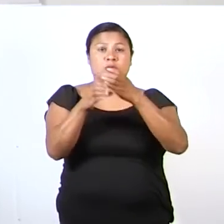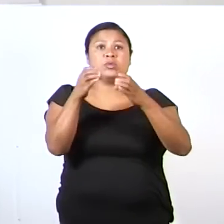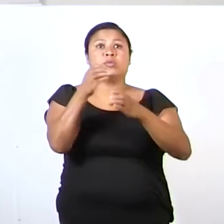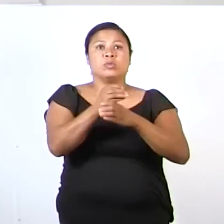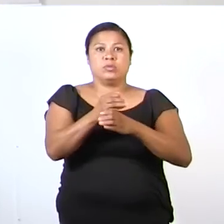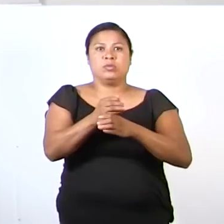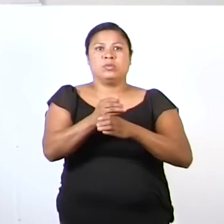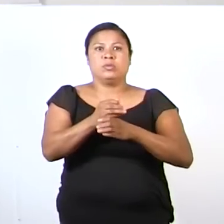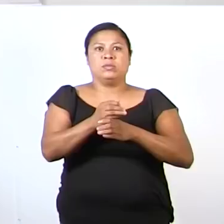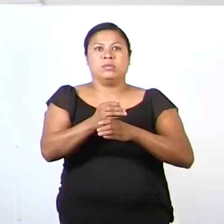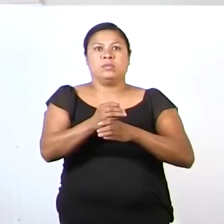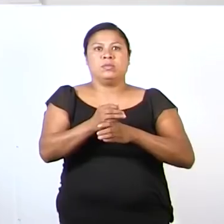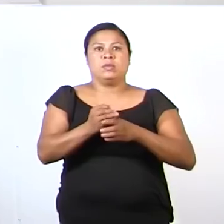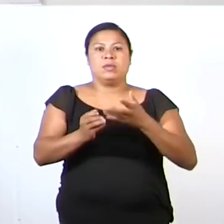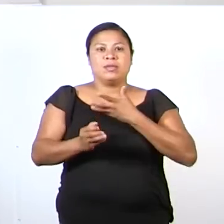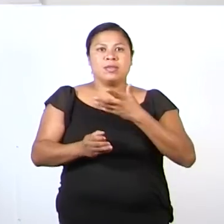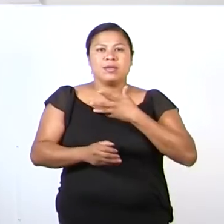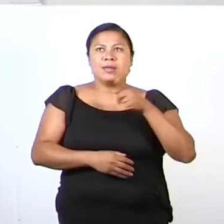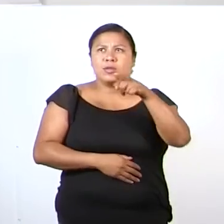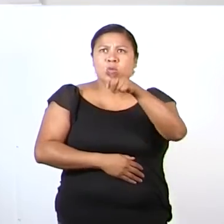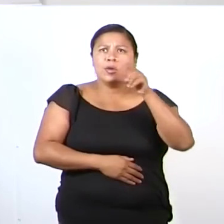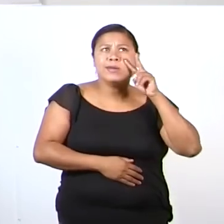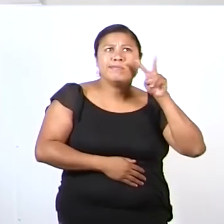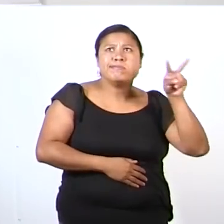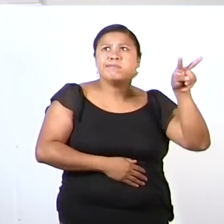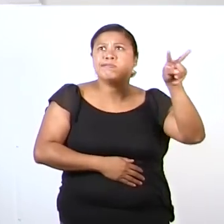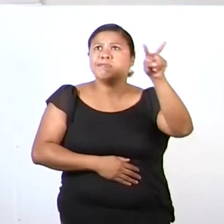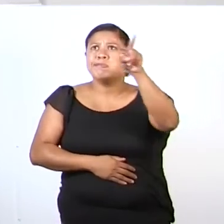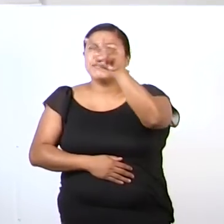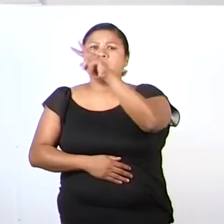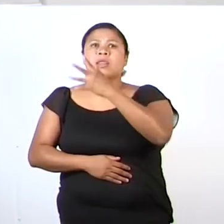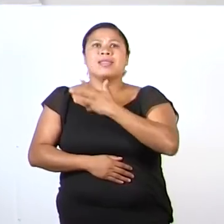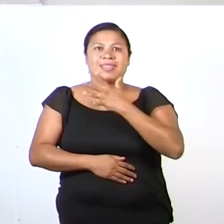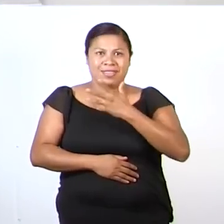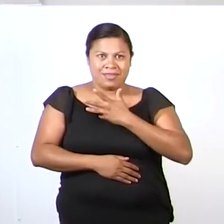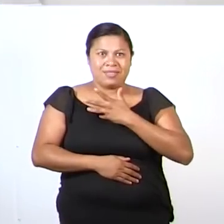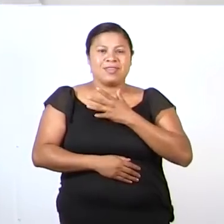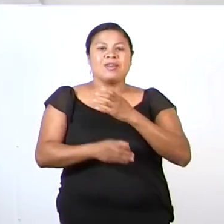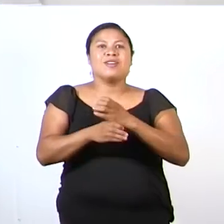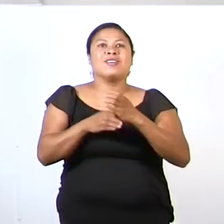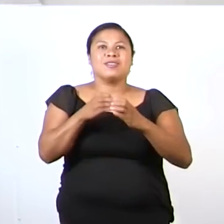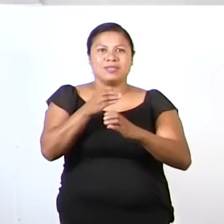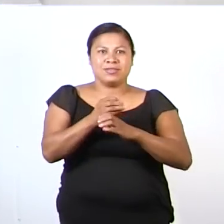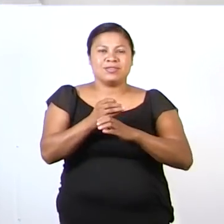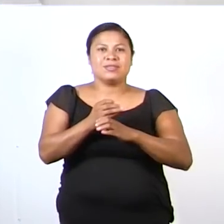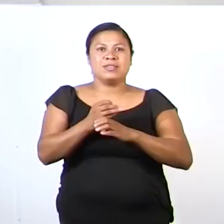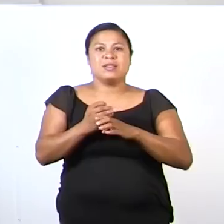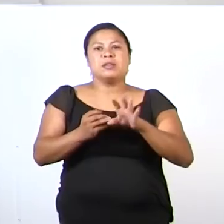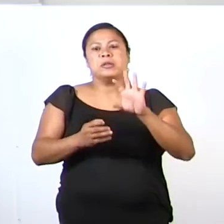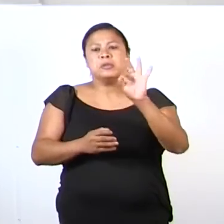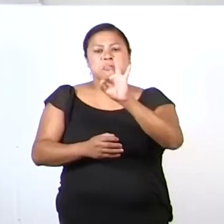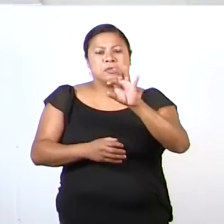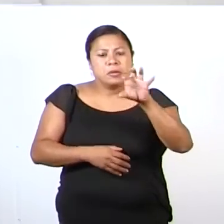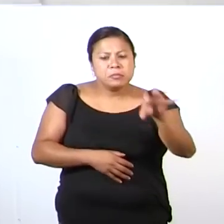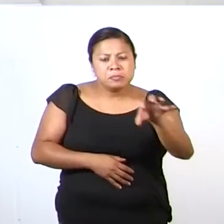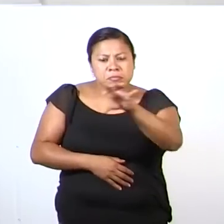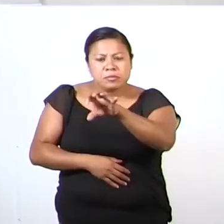que están a tu alrededor y que están representando de alguna manera también colecciones.